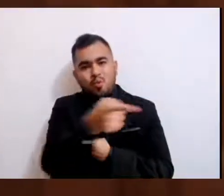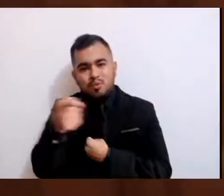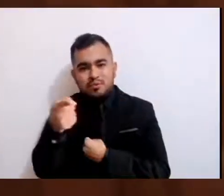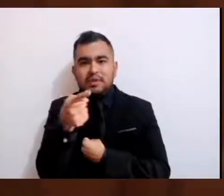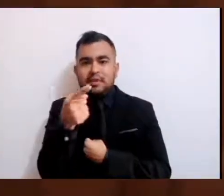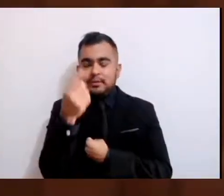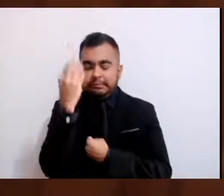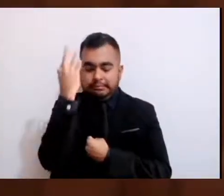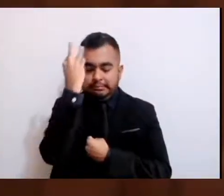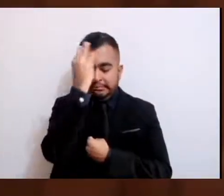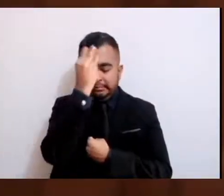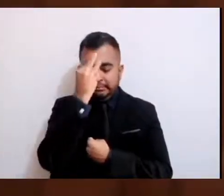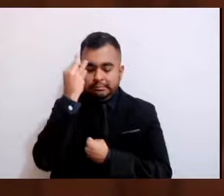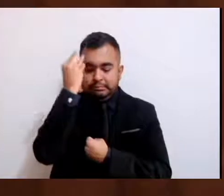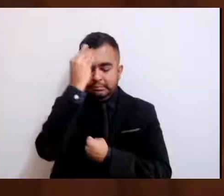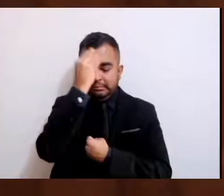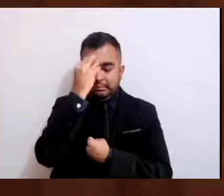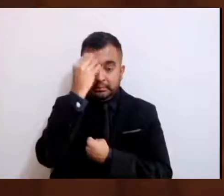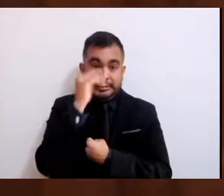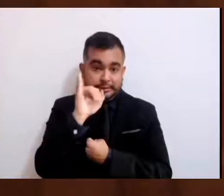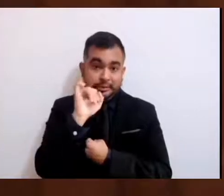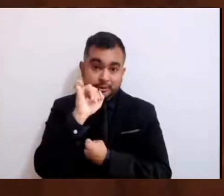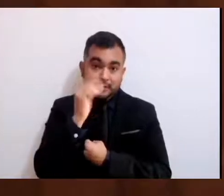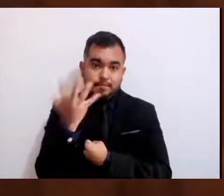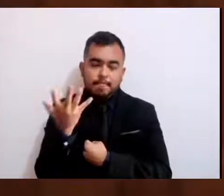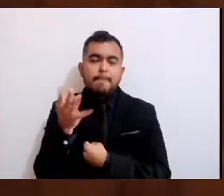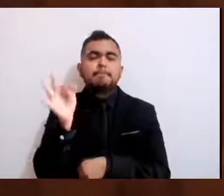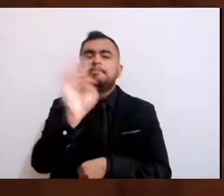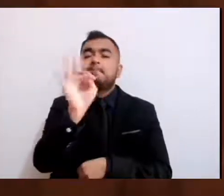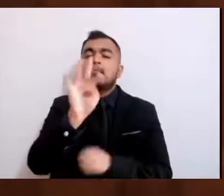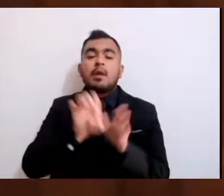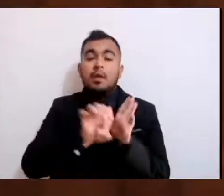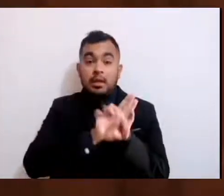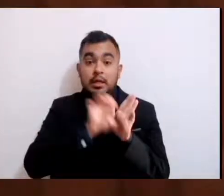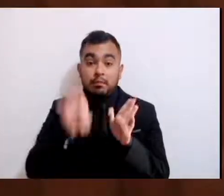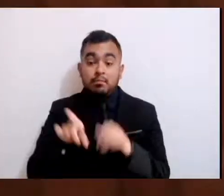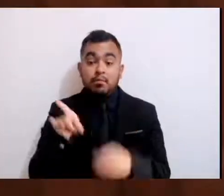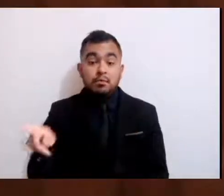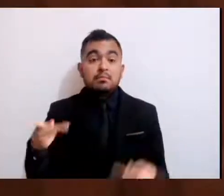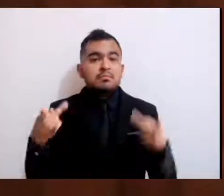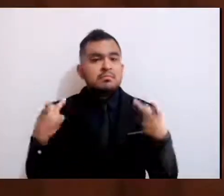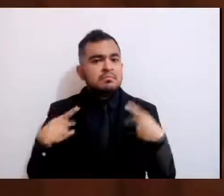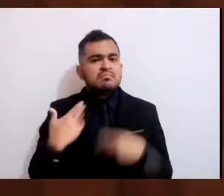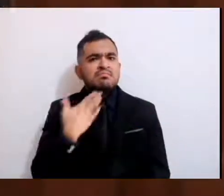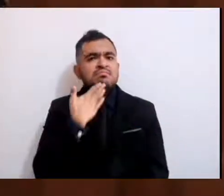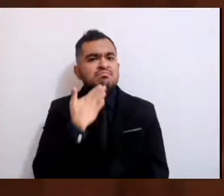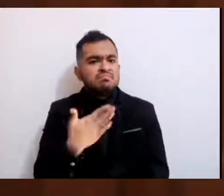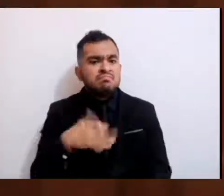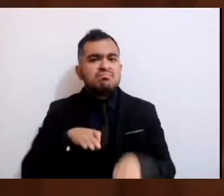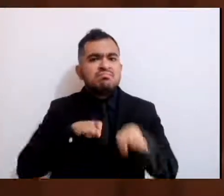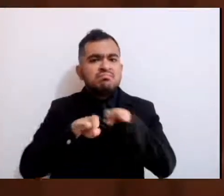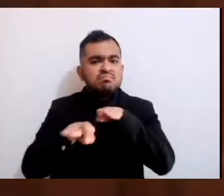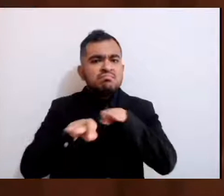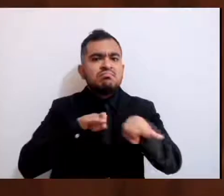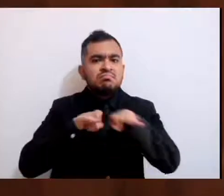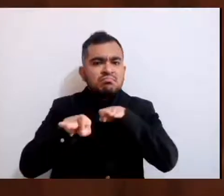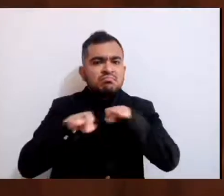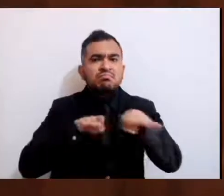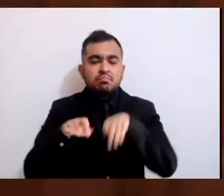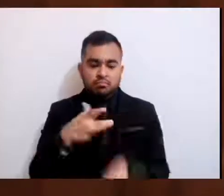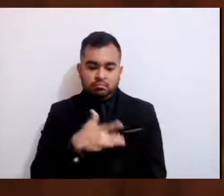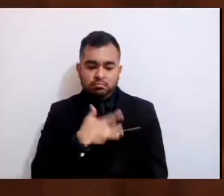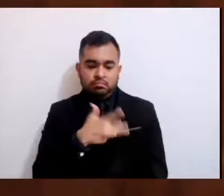Es decir, si una persona trabajadora se siente insegura por realizar